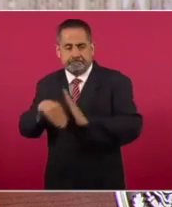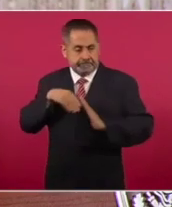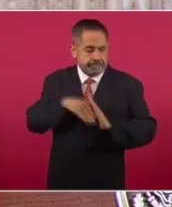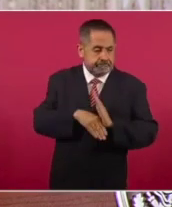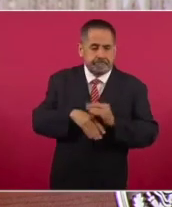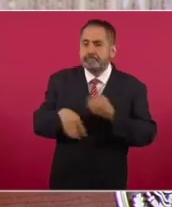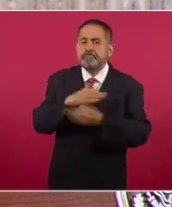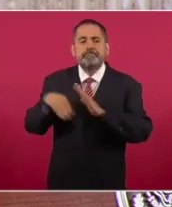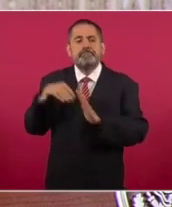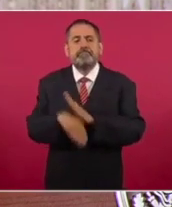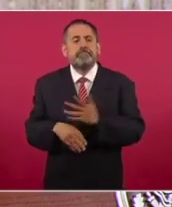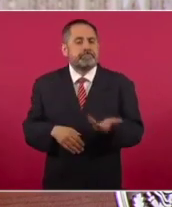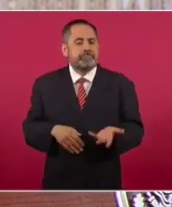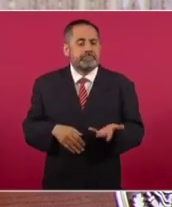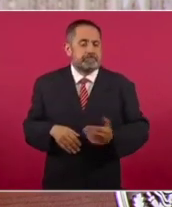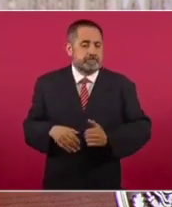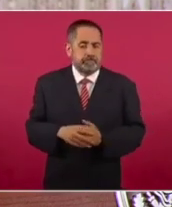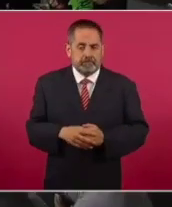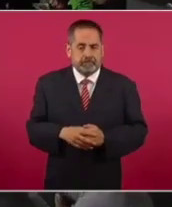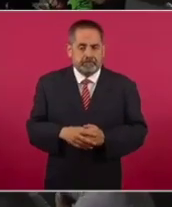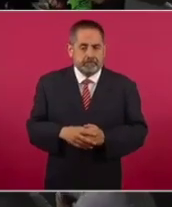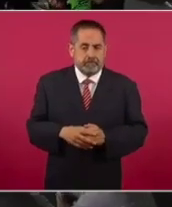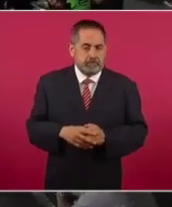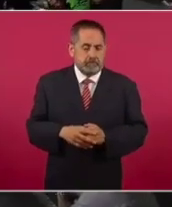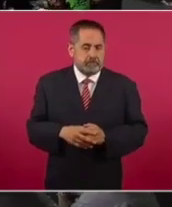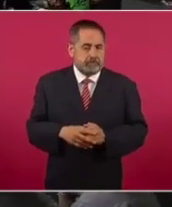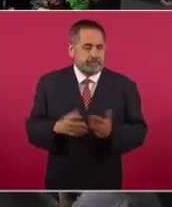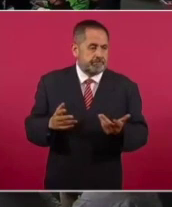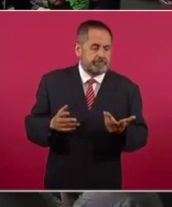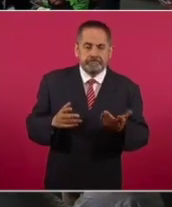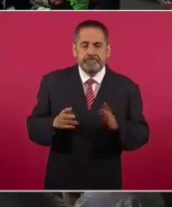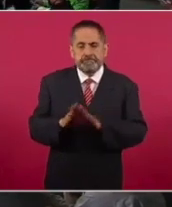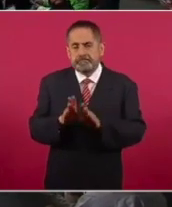hay menos crecimiento,